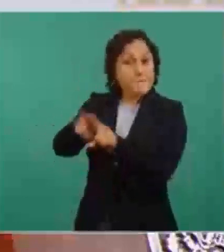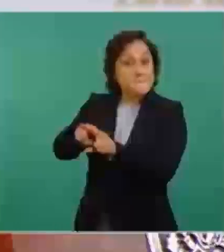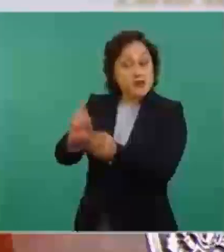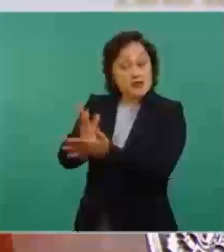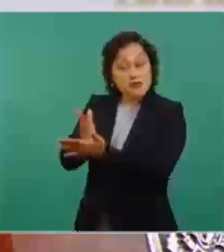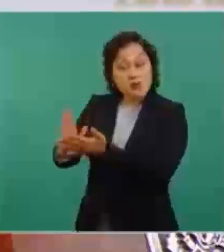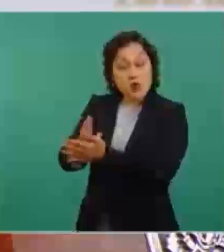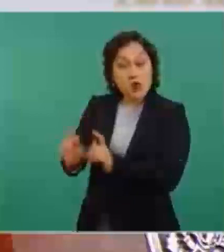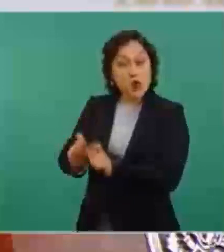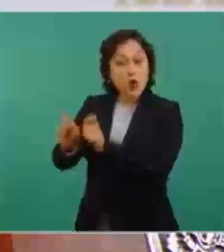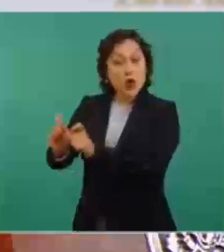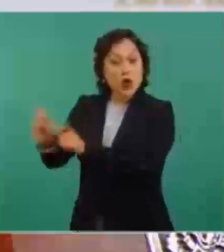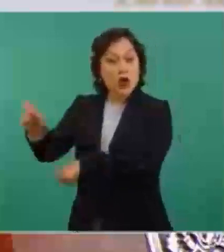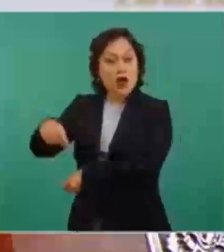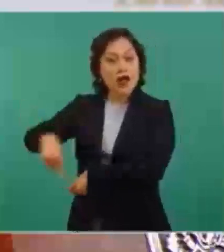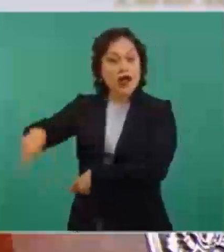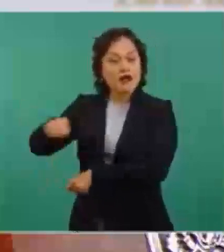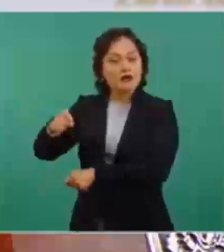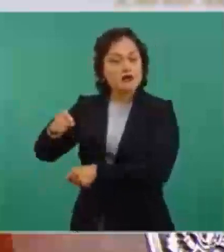únicamente a la especulación.